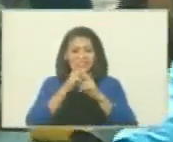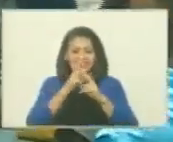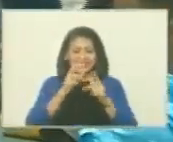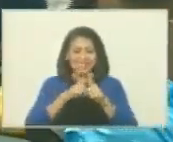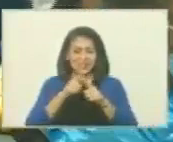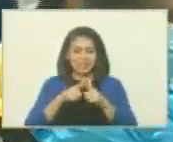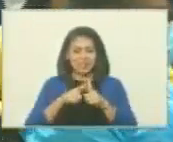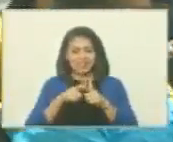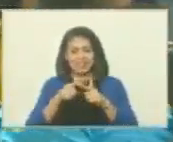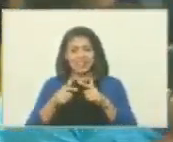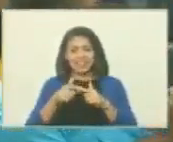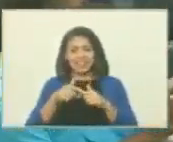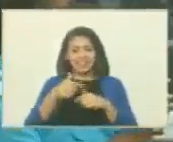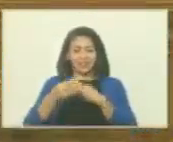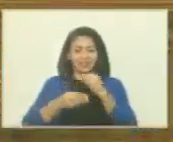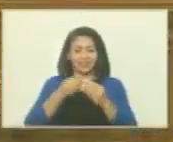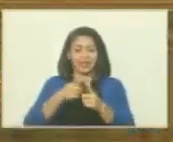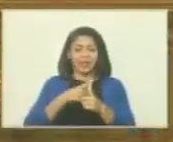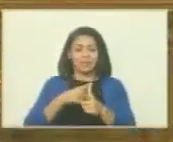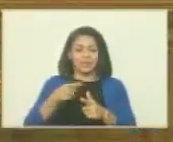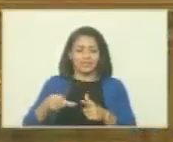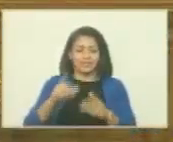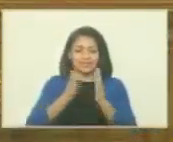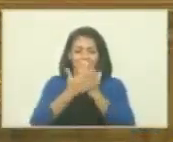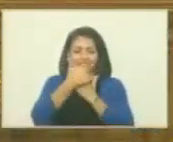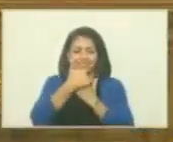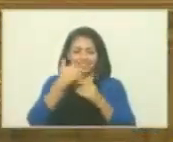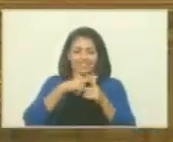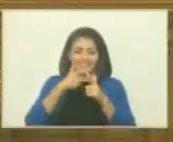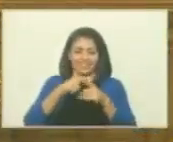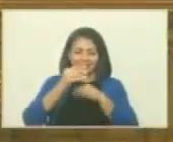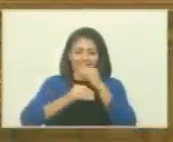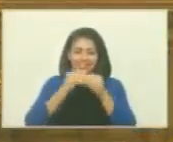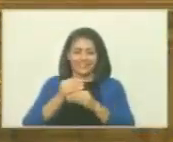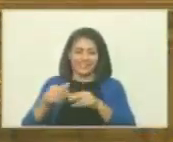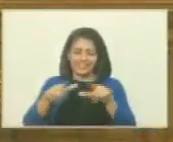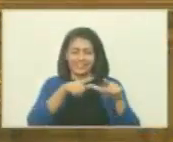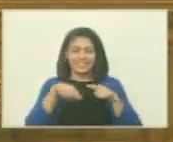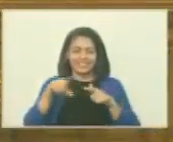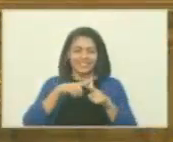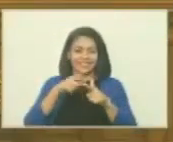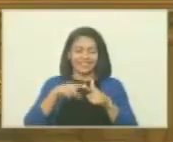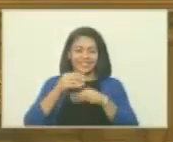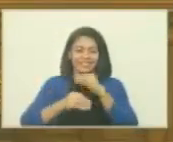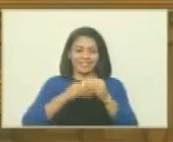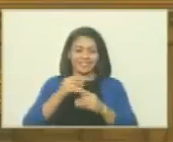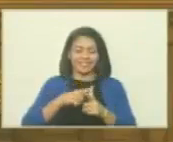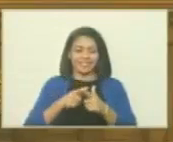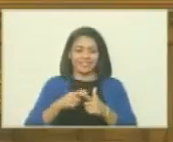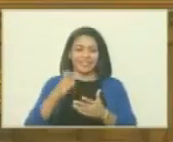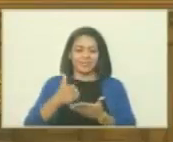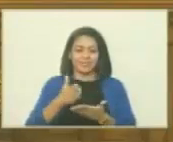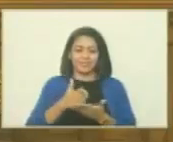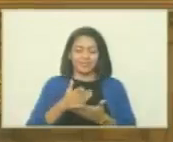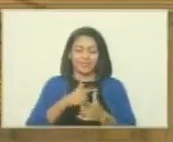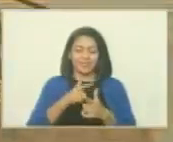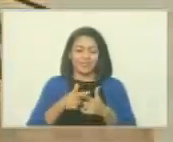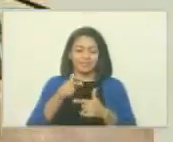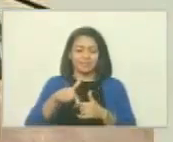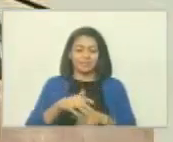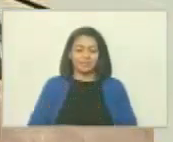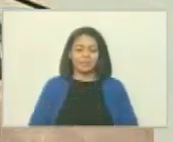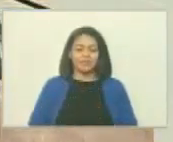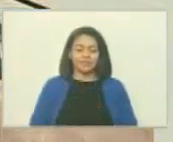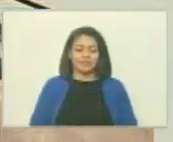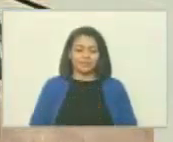de manera conjunta simultánea y y poder entonces como ellos